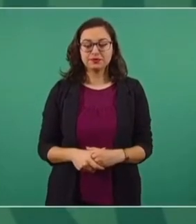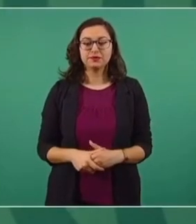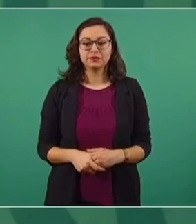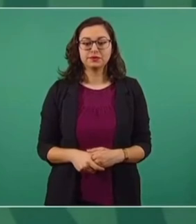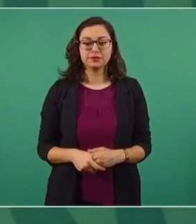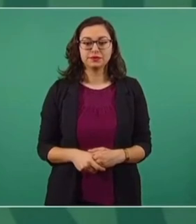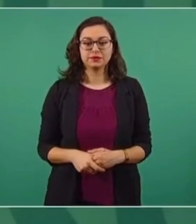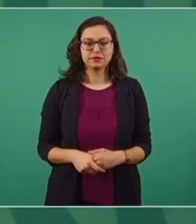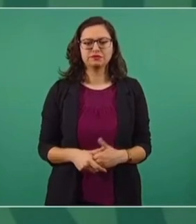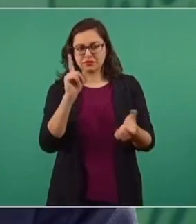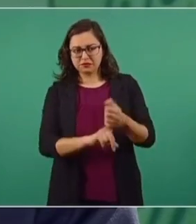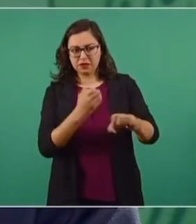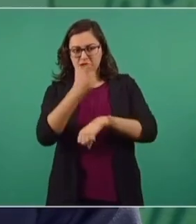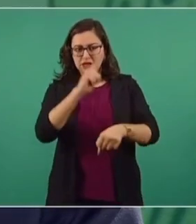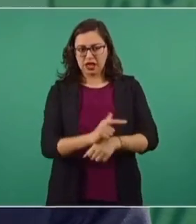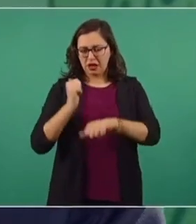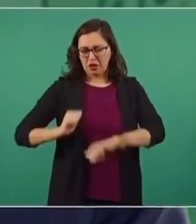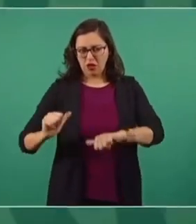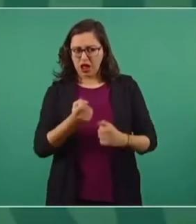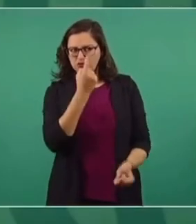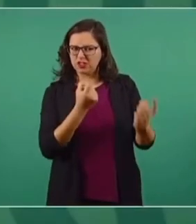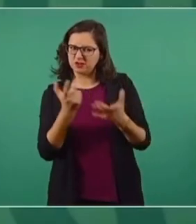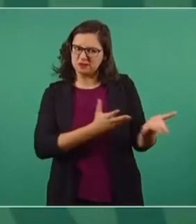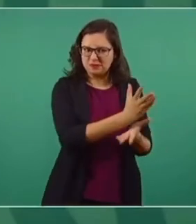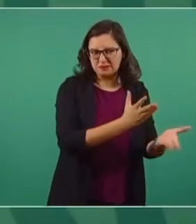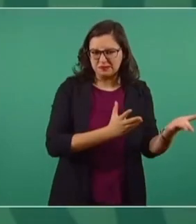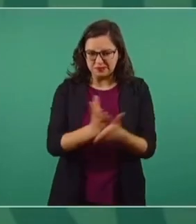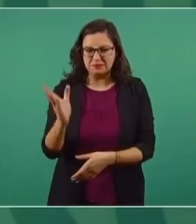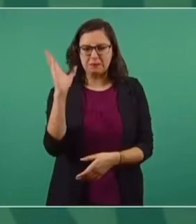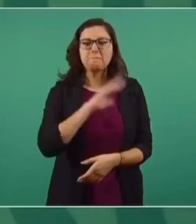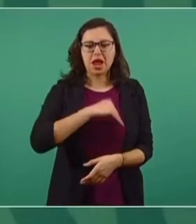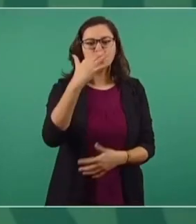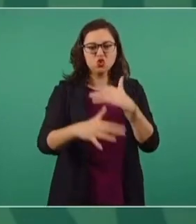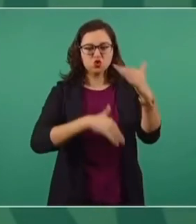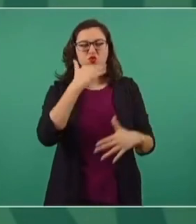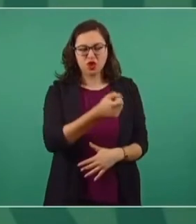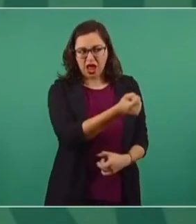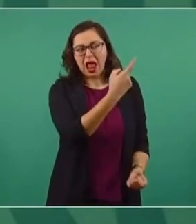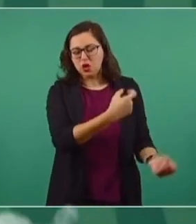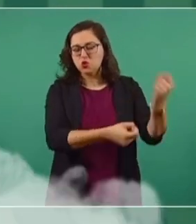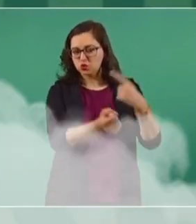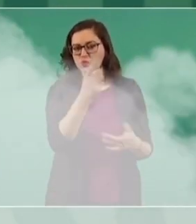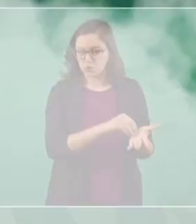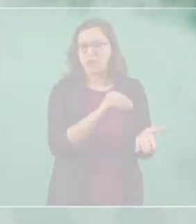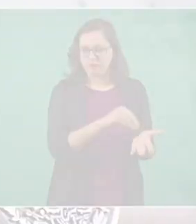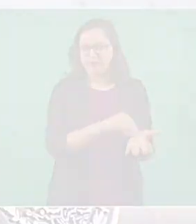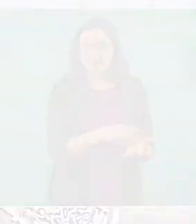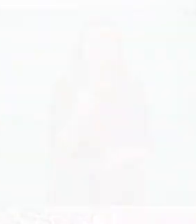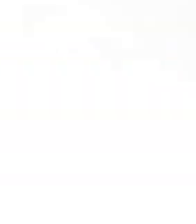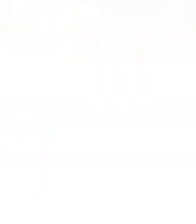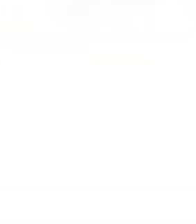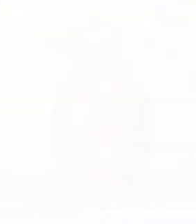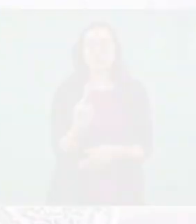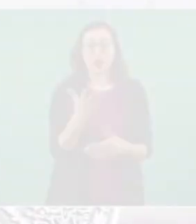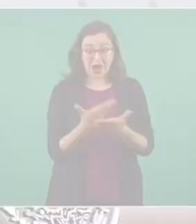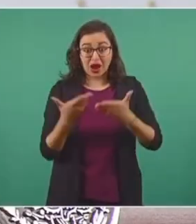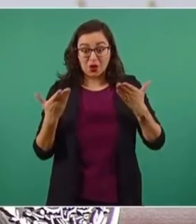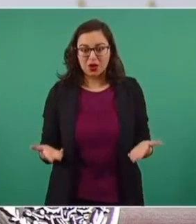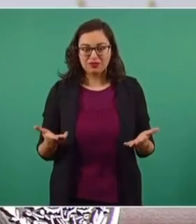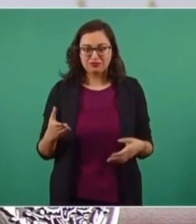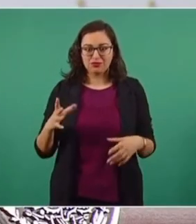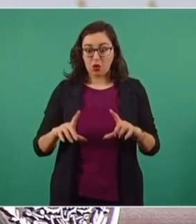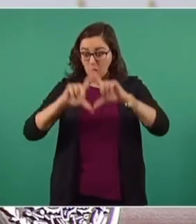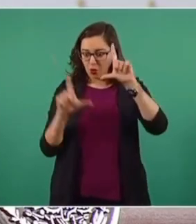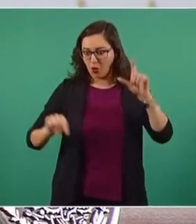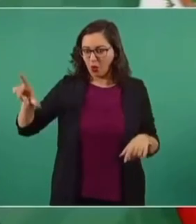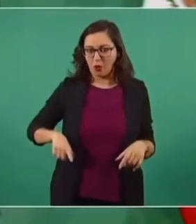Hubieron desaseos, pero a diferencia de otros tiempos, no intervino el